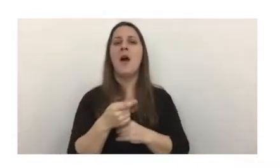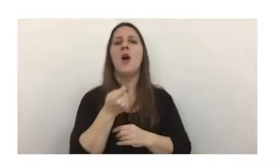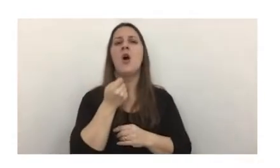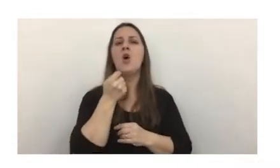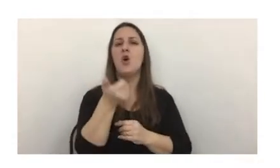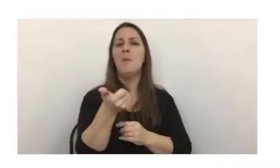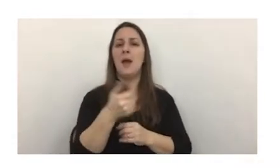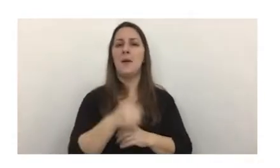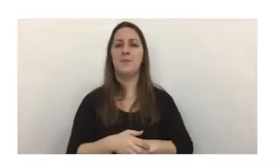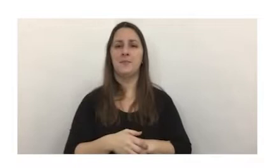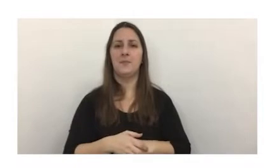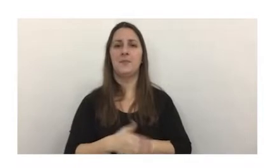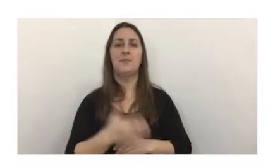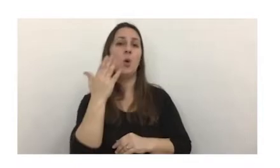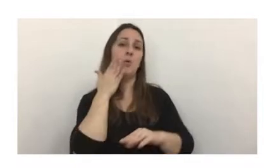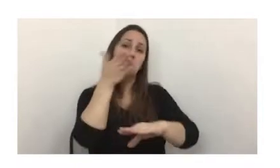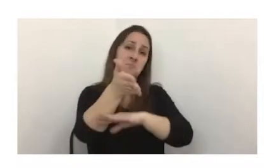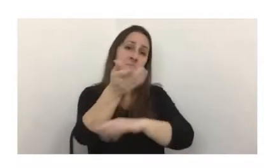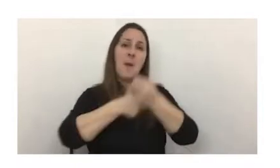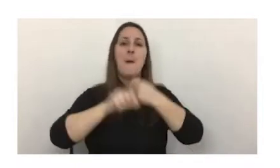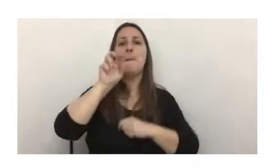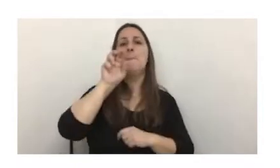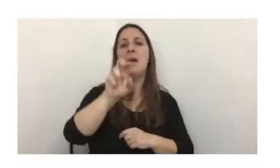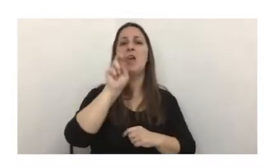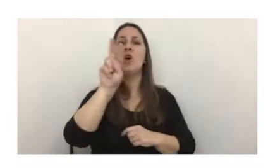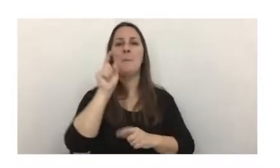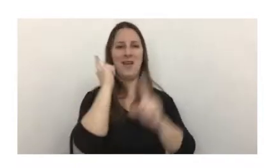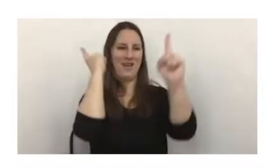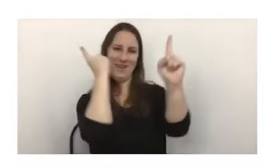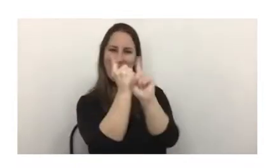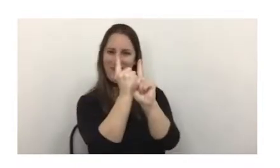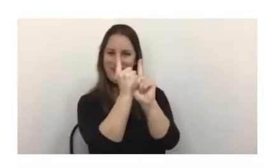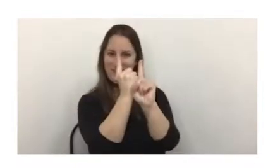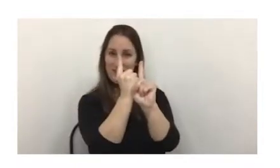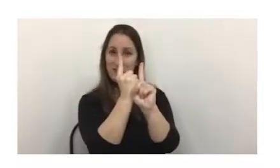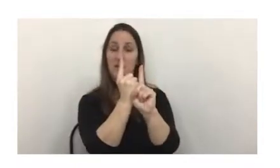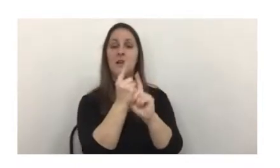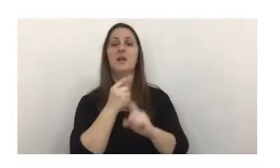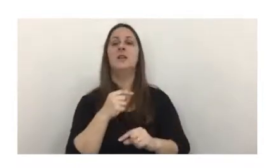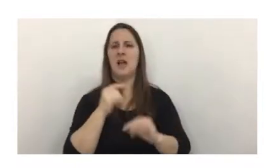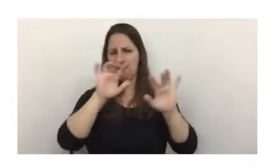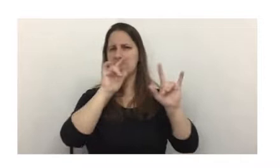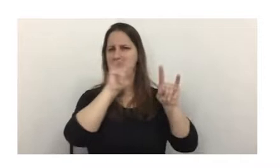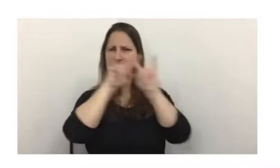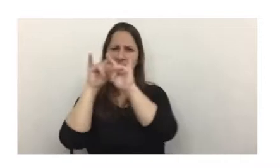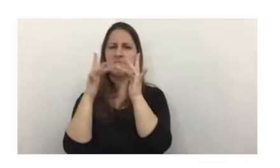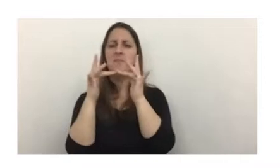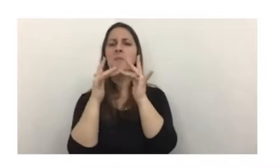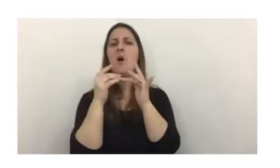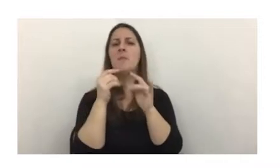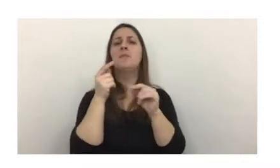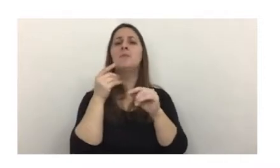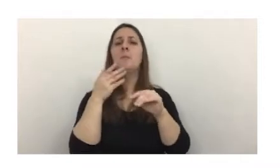cara a cara, P2P, ¿sí? Persona a persona Se unen, hay plataformas que existen que unen